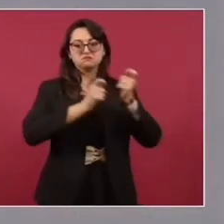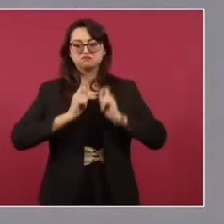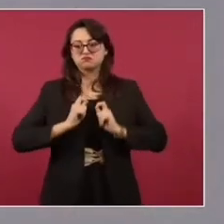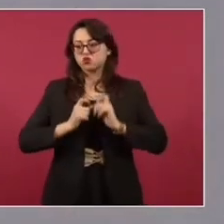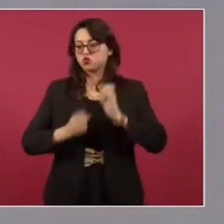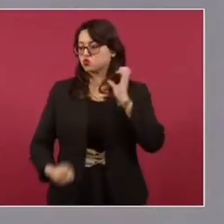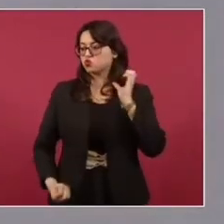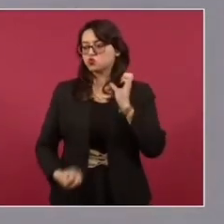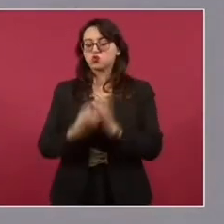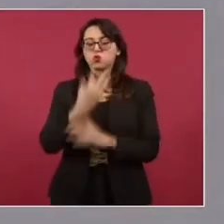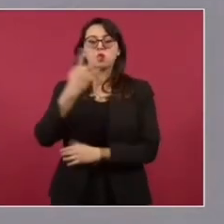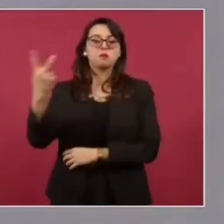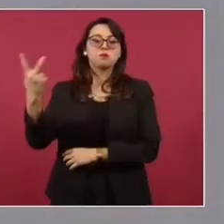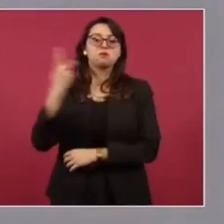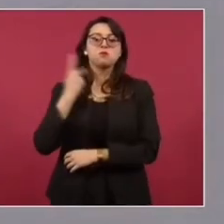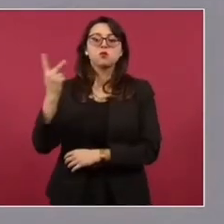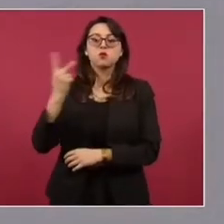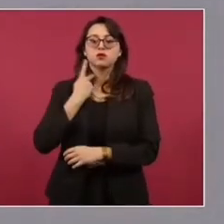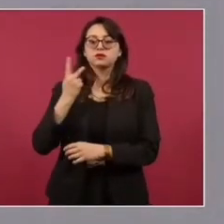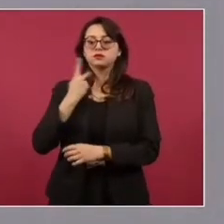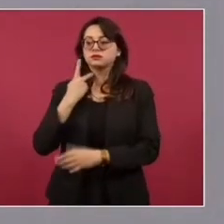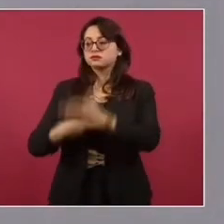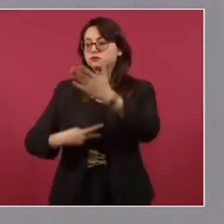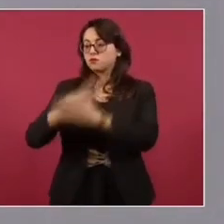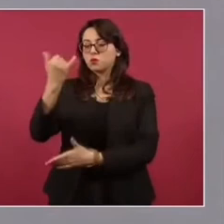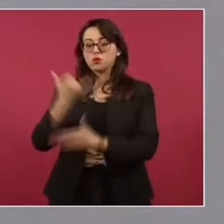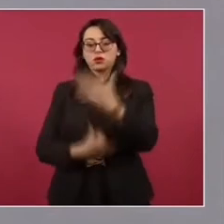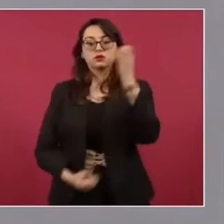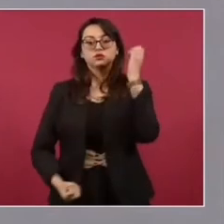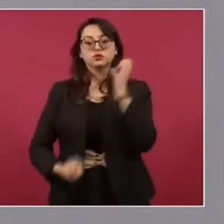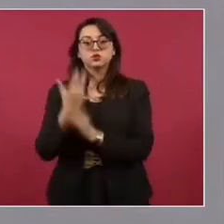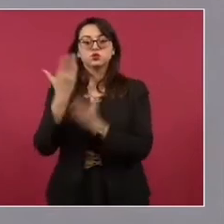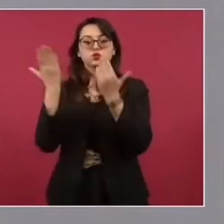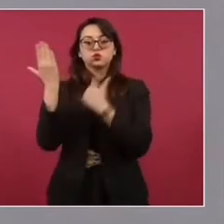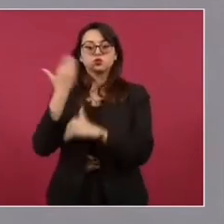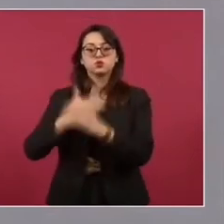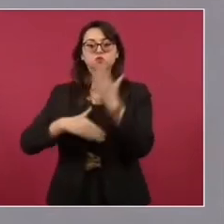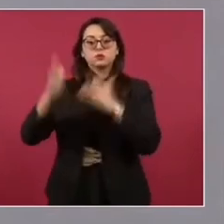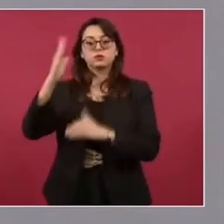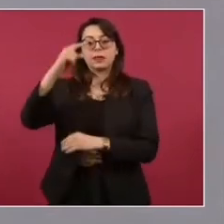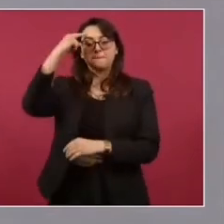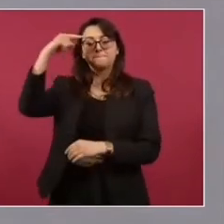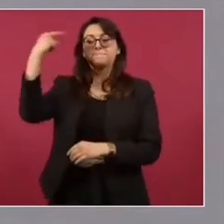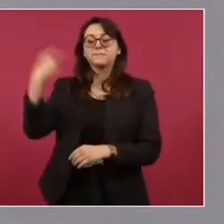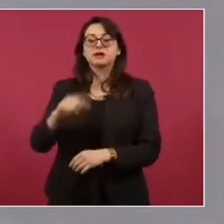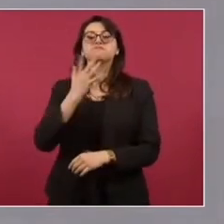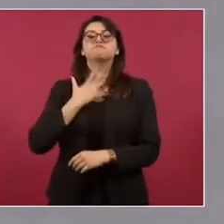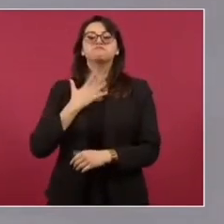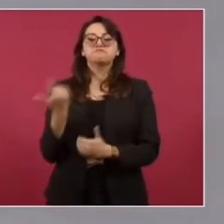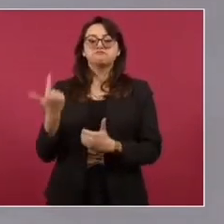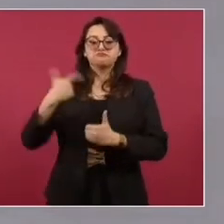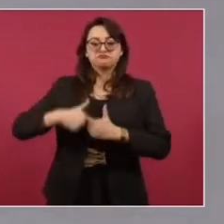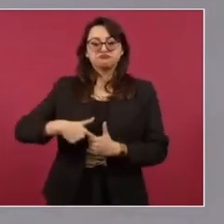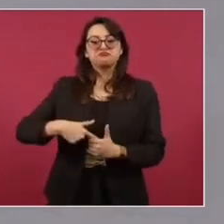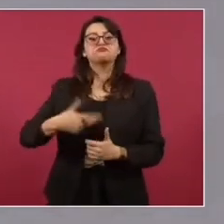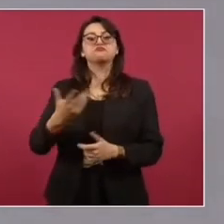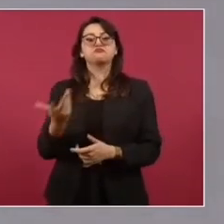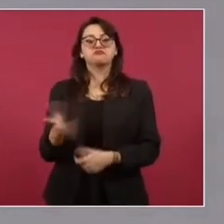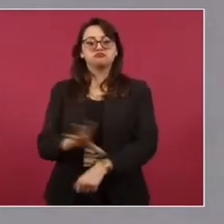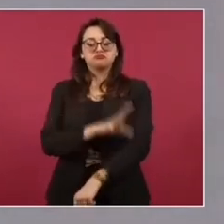Hoy trabajamos en nuevos proyectos para producir nuestras gasolinas y combustibles.